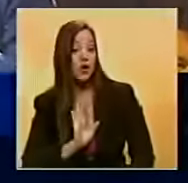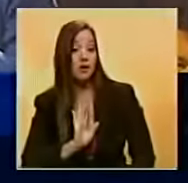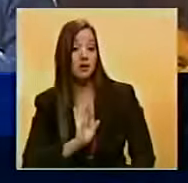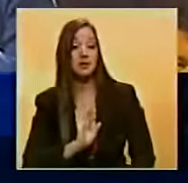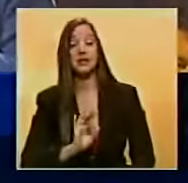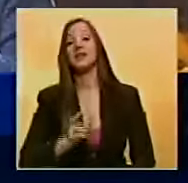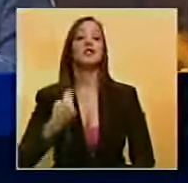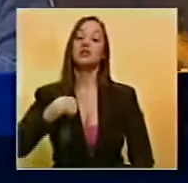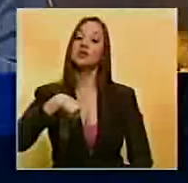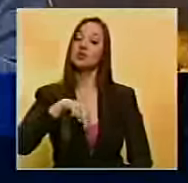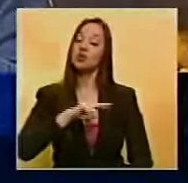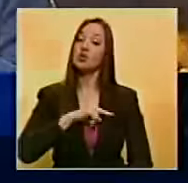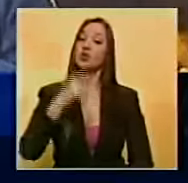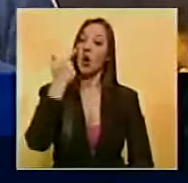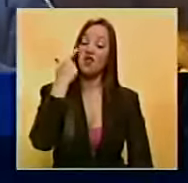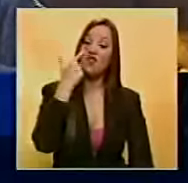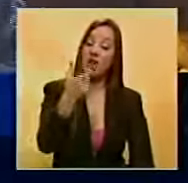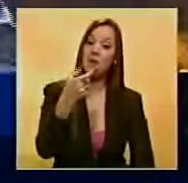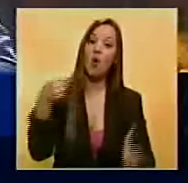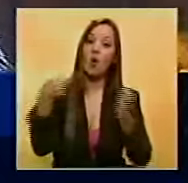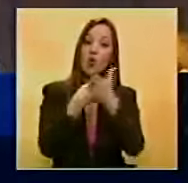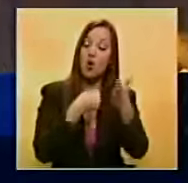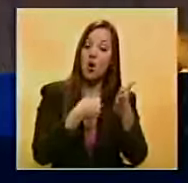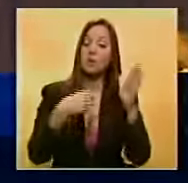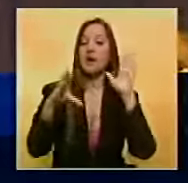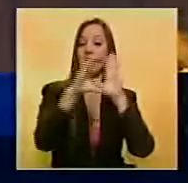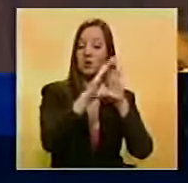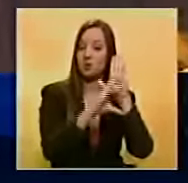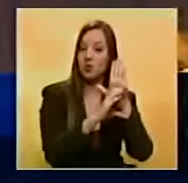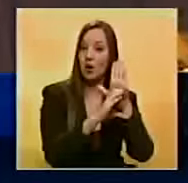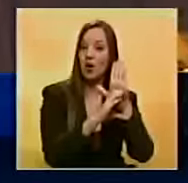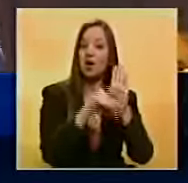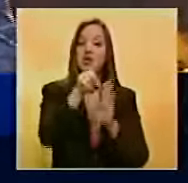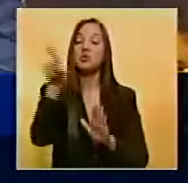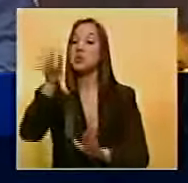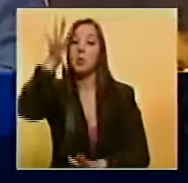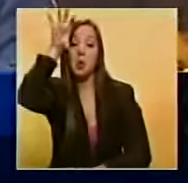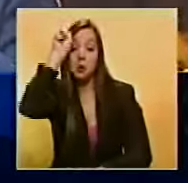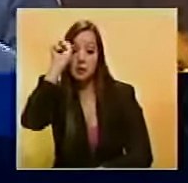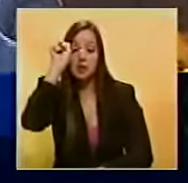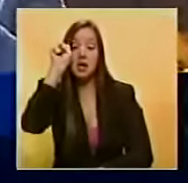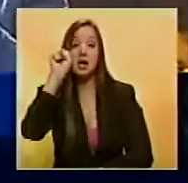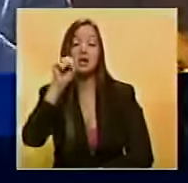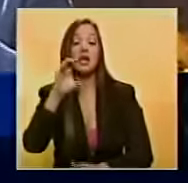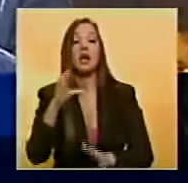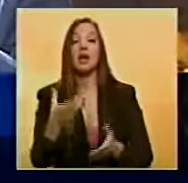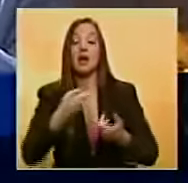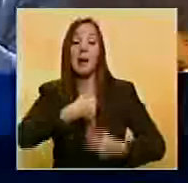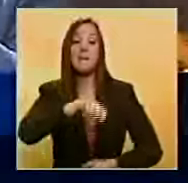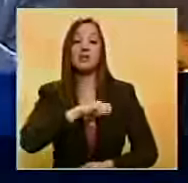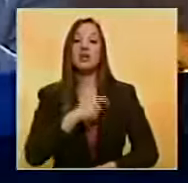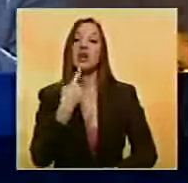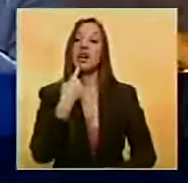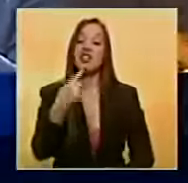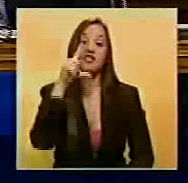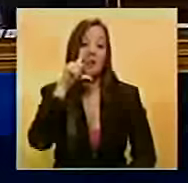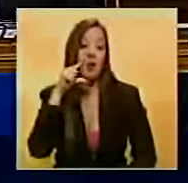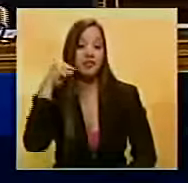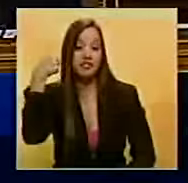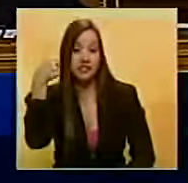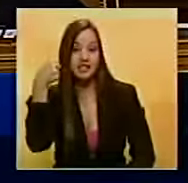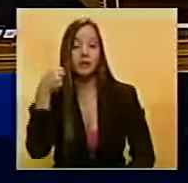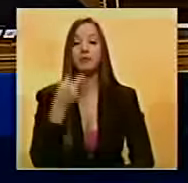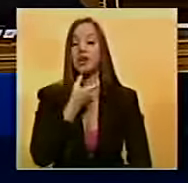marco de un golpe de Estado constitucional. Si no lo entienden en español y en cristiano, se lo decimos en francés, coupé d'etat.